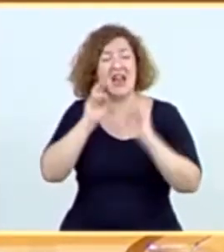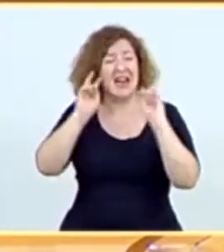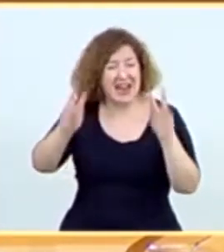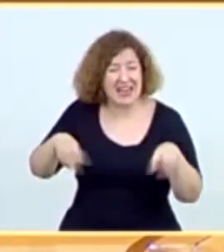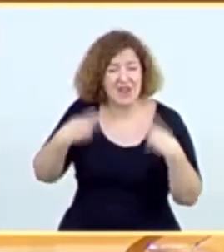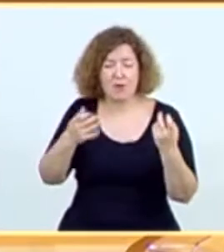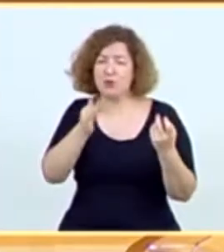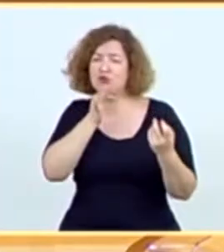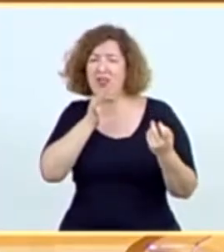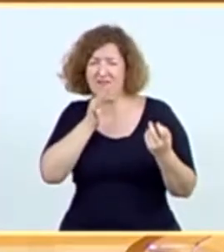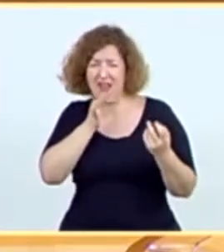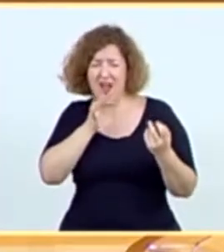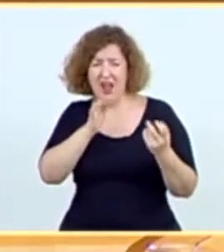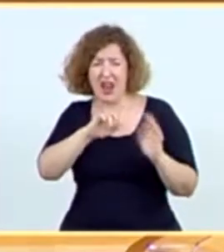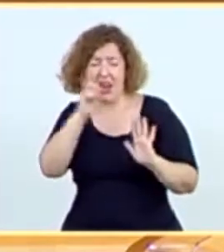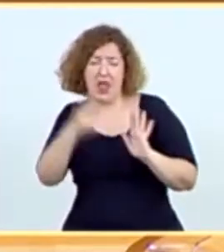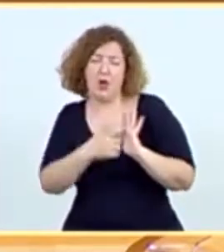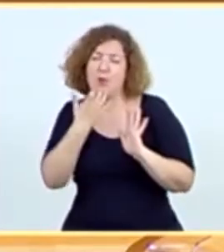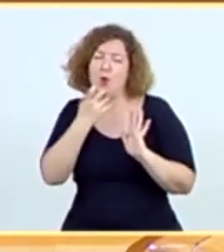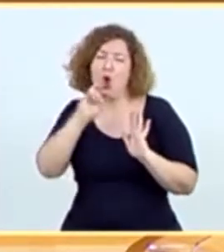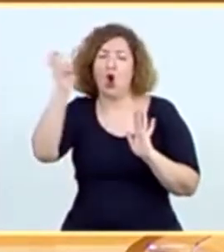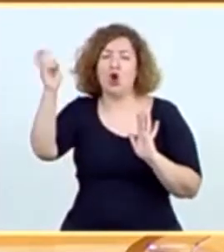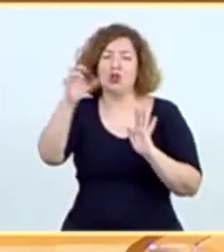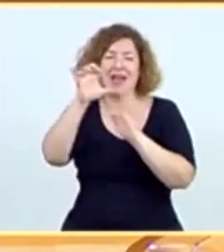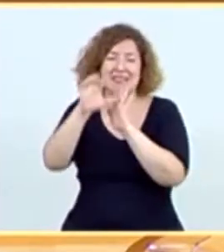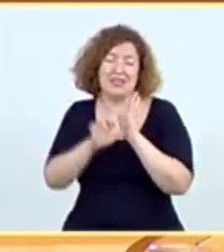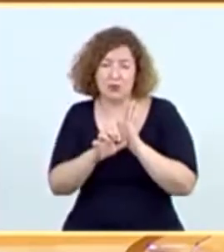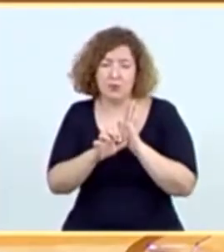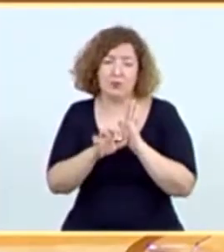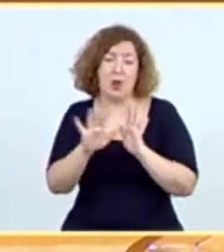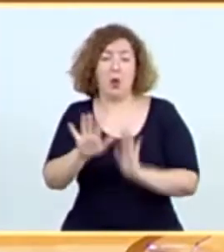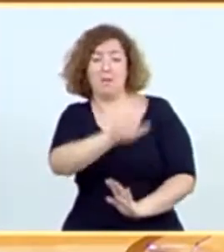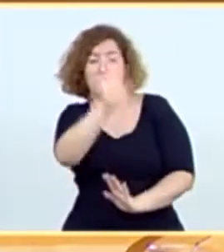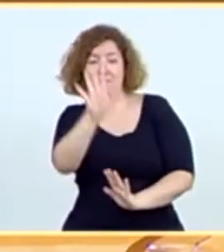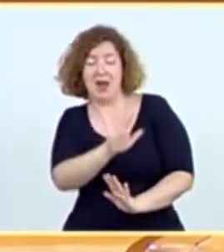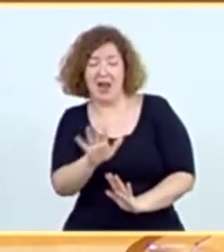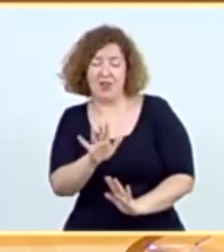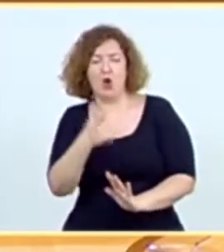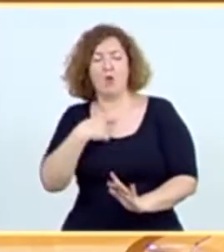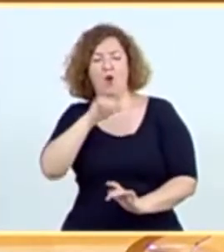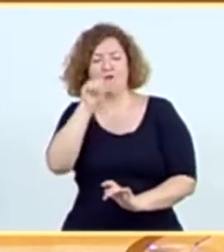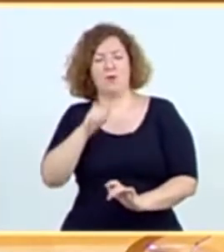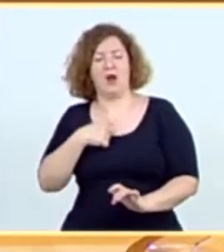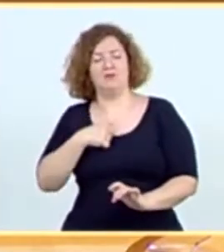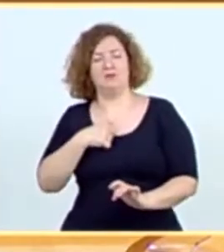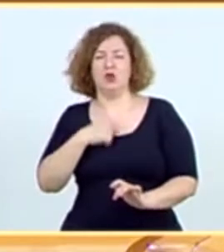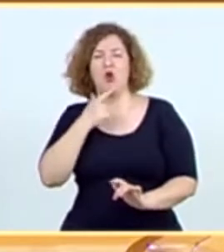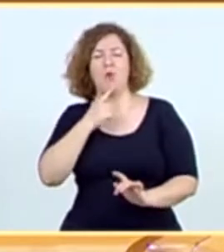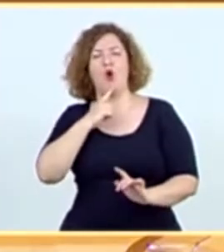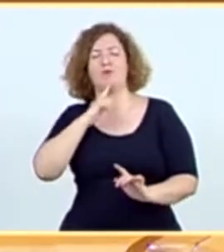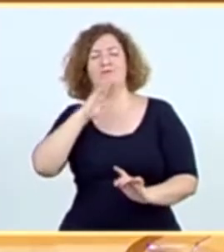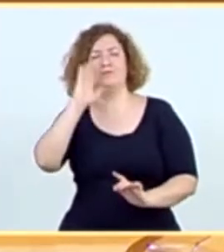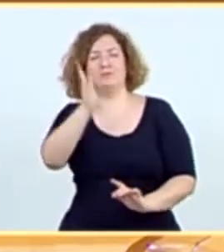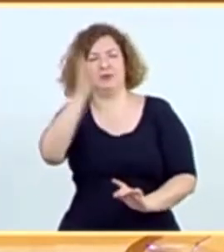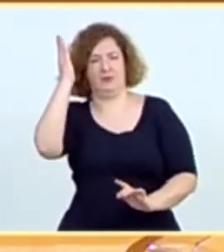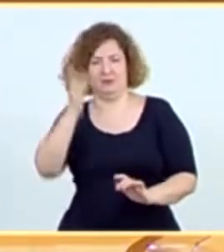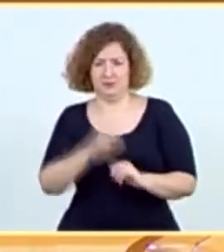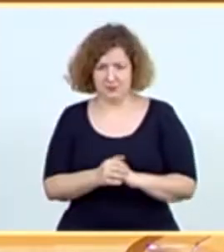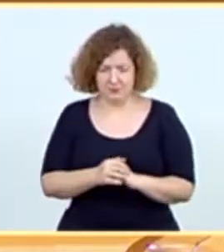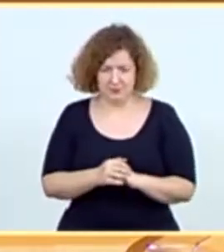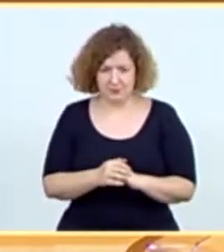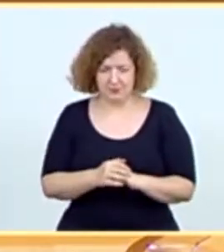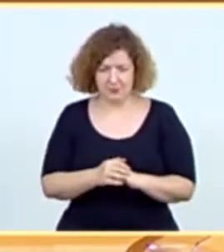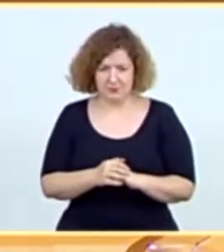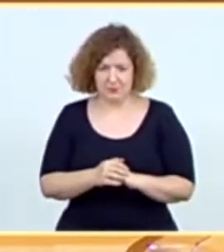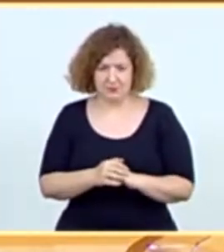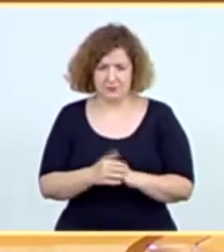forma legal, como han sido otros estatutos de autonomía, de facto y de manera unilateral ha sido mutilado. Asimismo, se